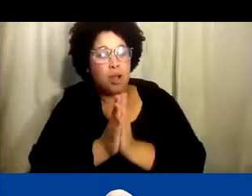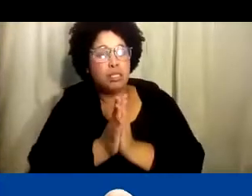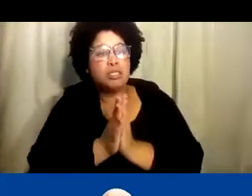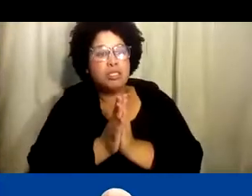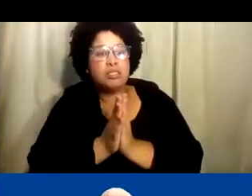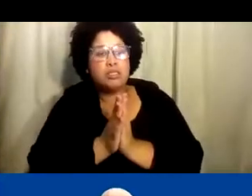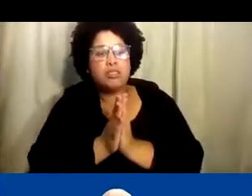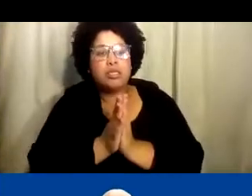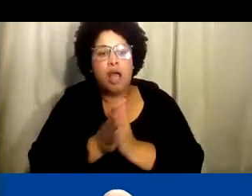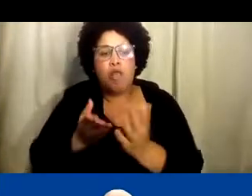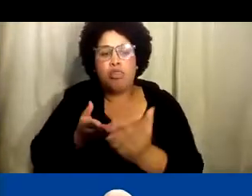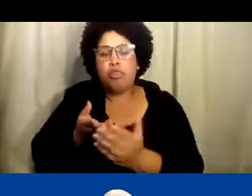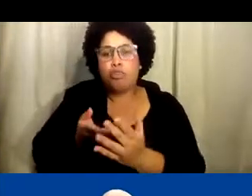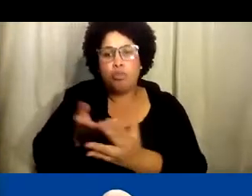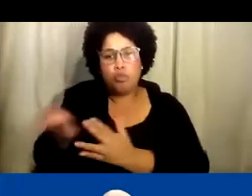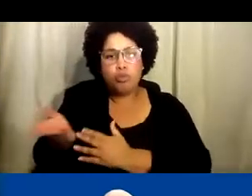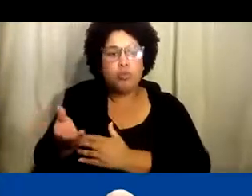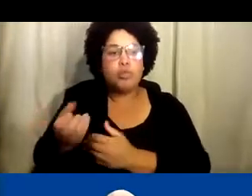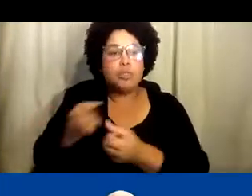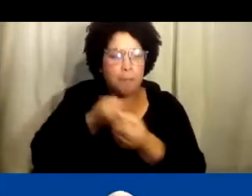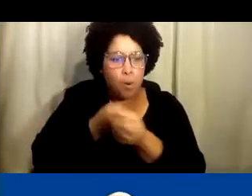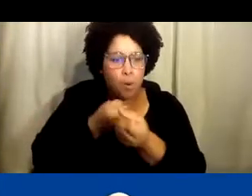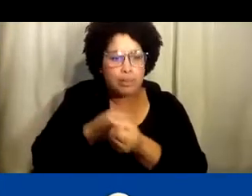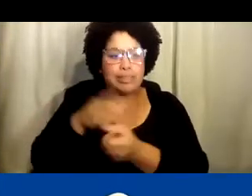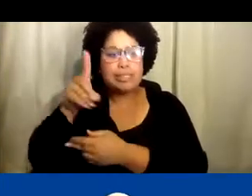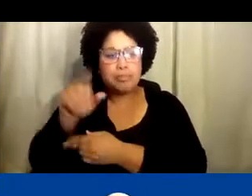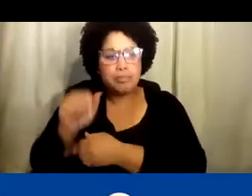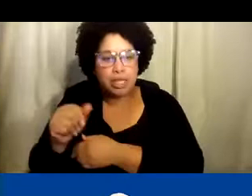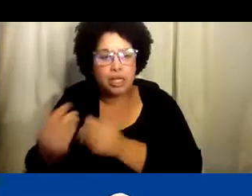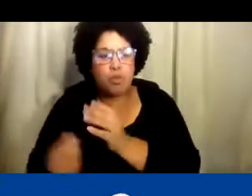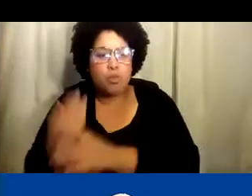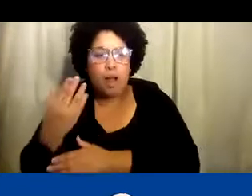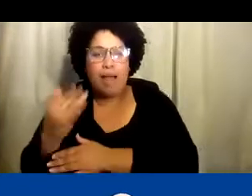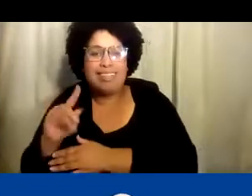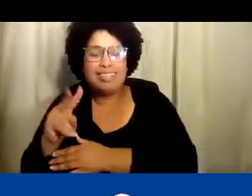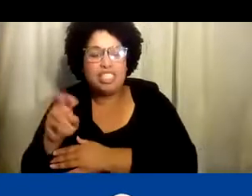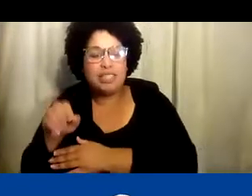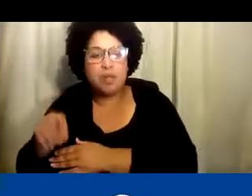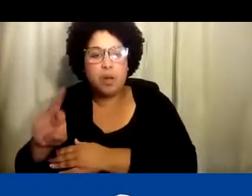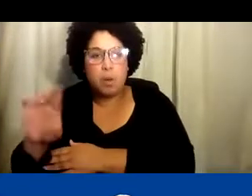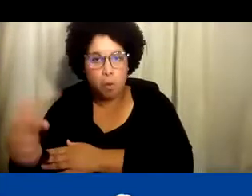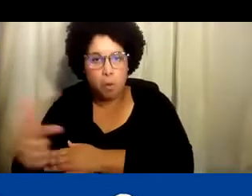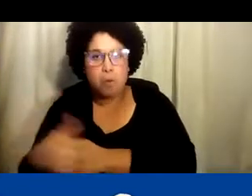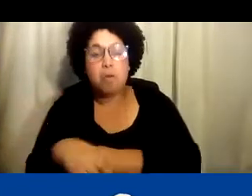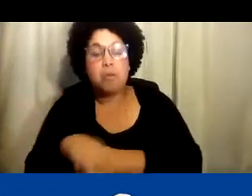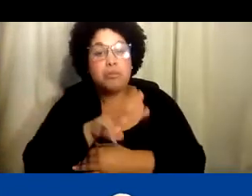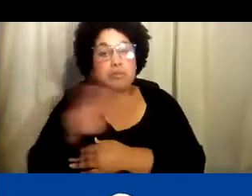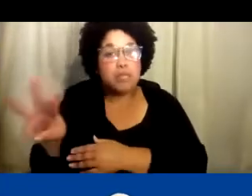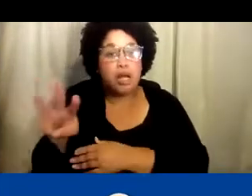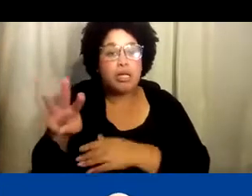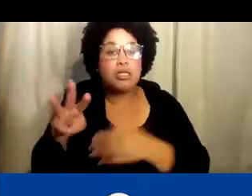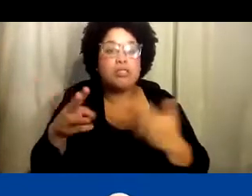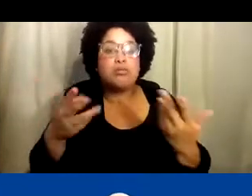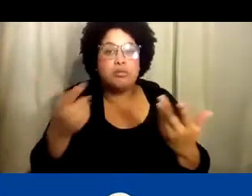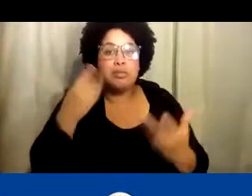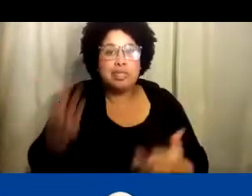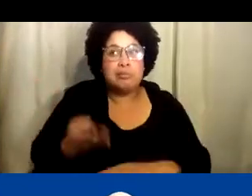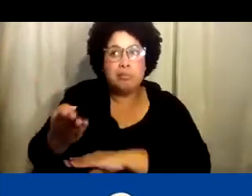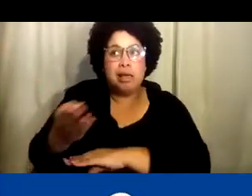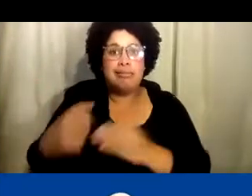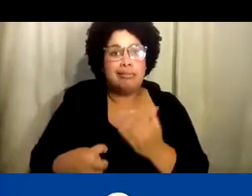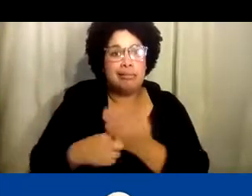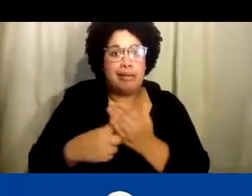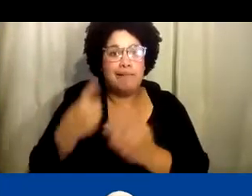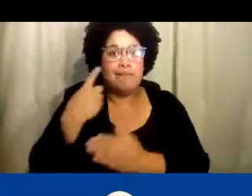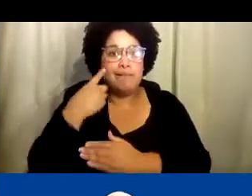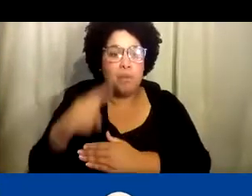Cualquier de esas preguntas se puede hacer por medio de support.disabilitythrivenitiative.org o simplemente vaya a nuestro sitio web y